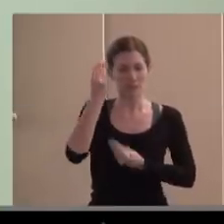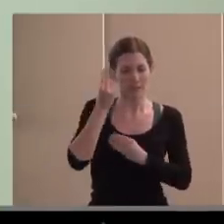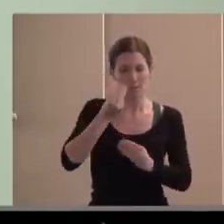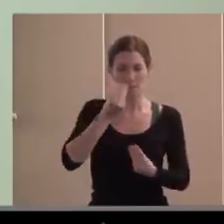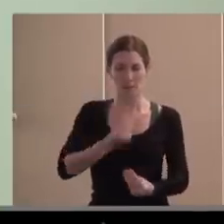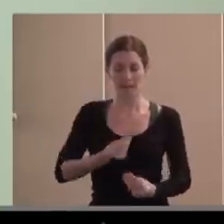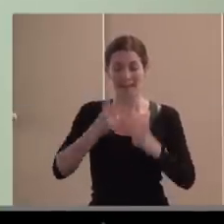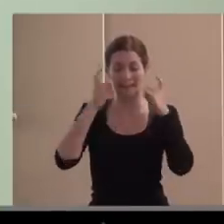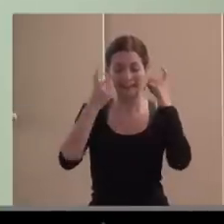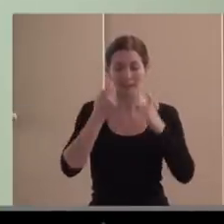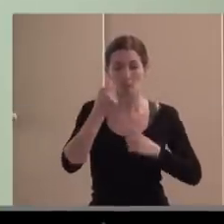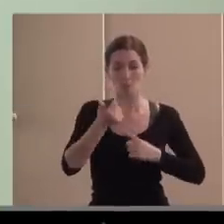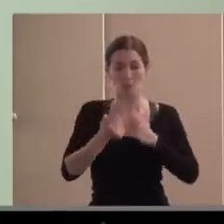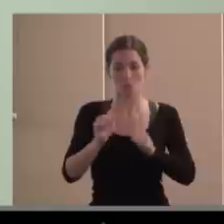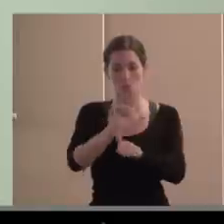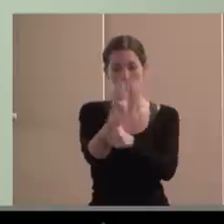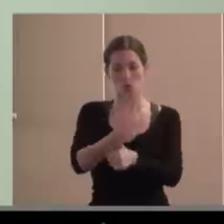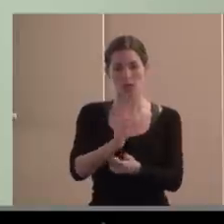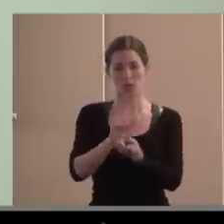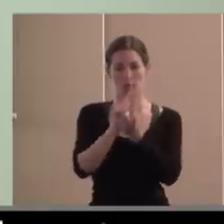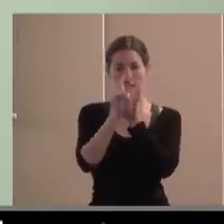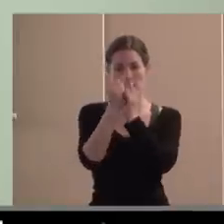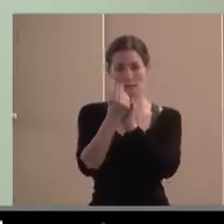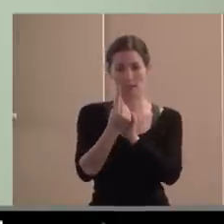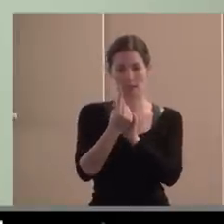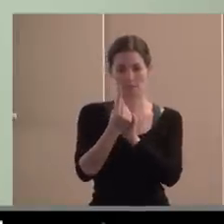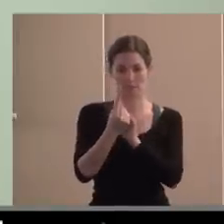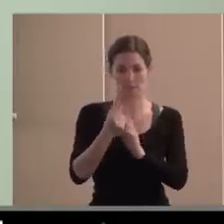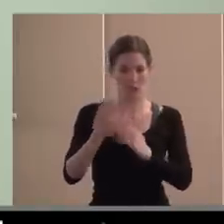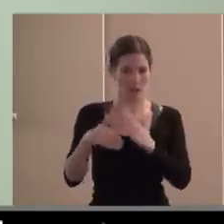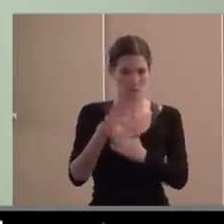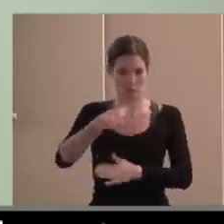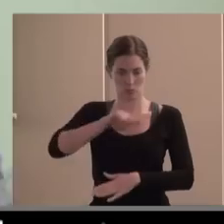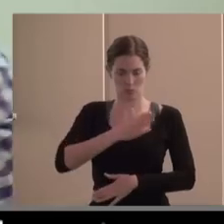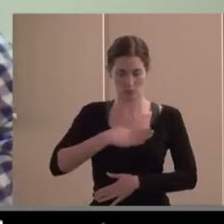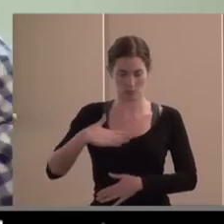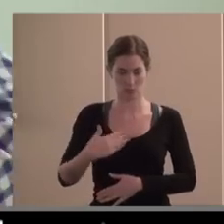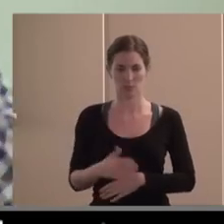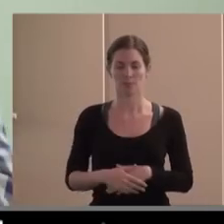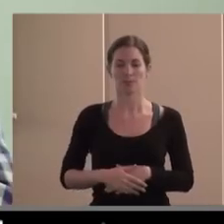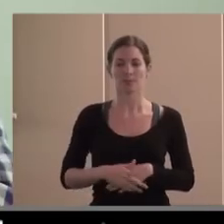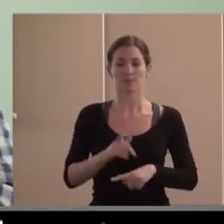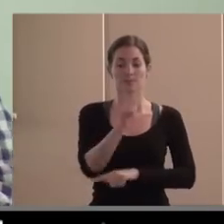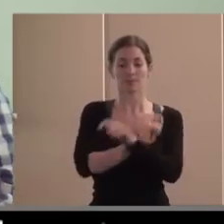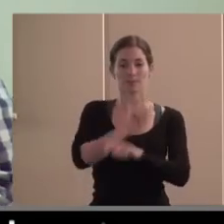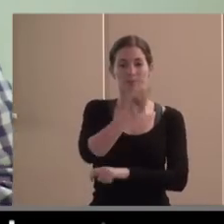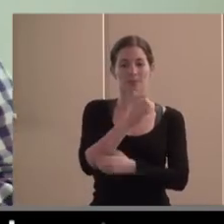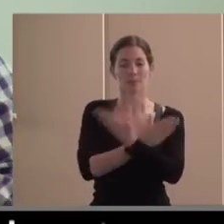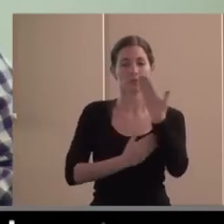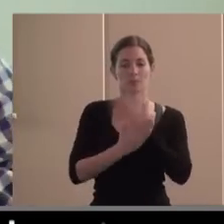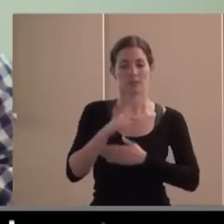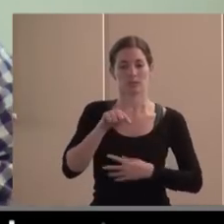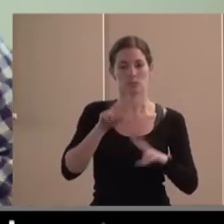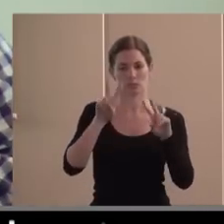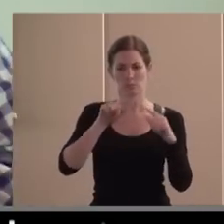el modelo. Las organizaciones de personas con discapacidad, y este es un debate más amplio, el que también